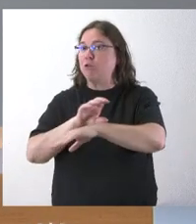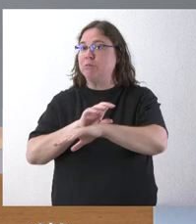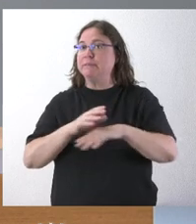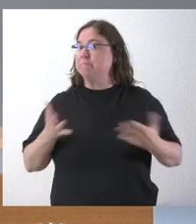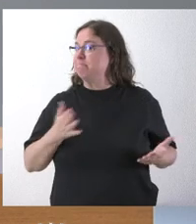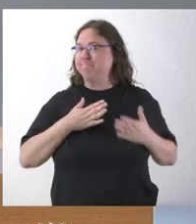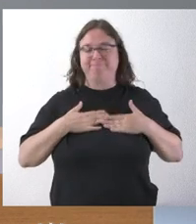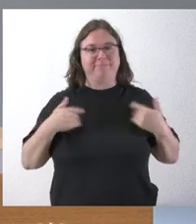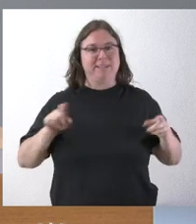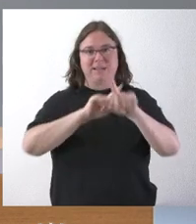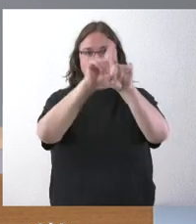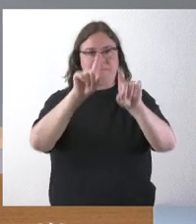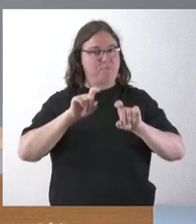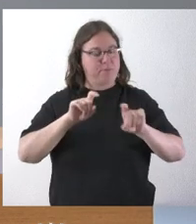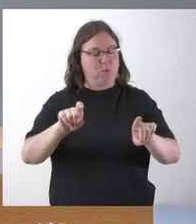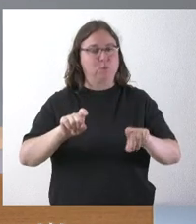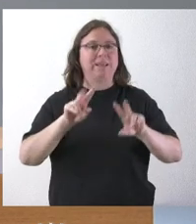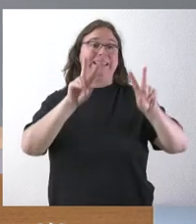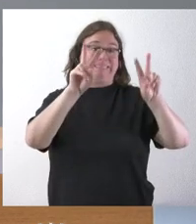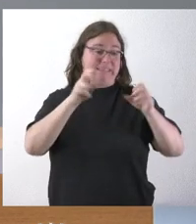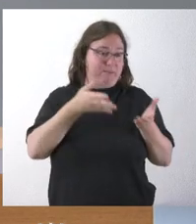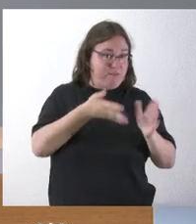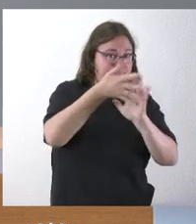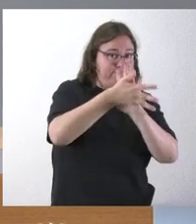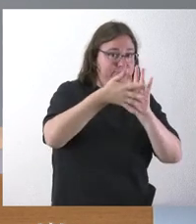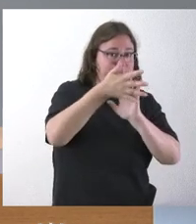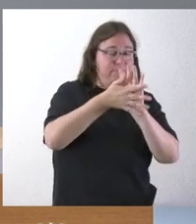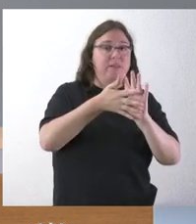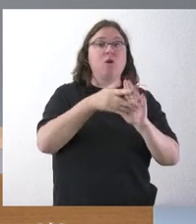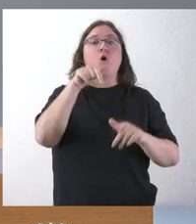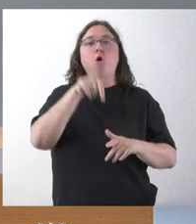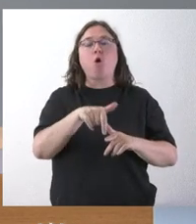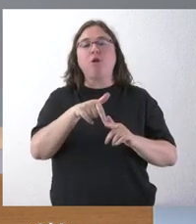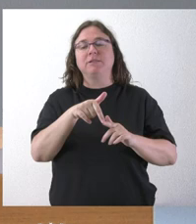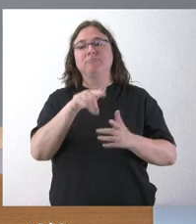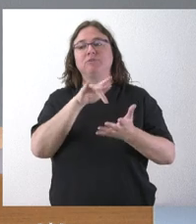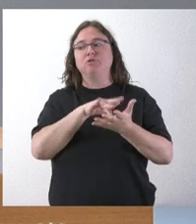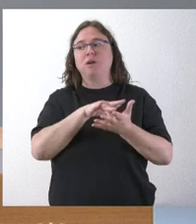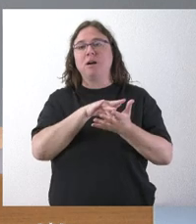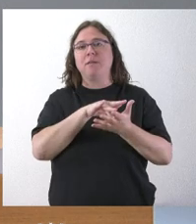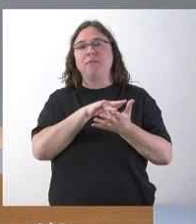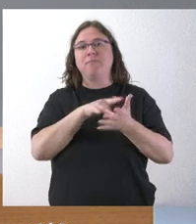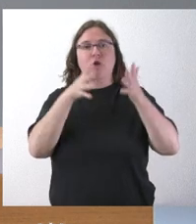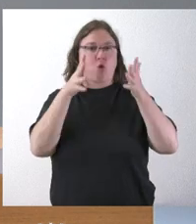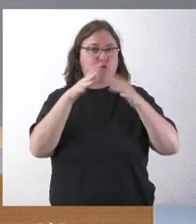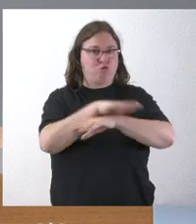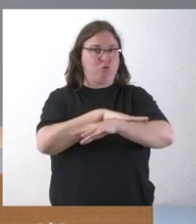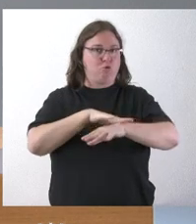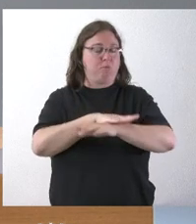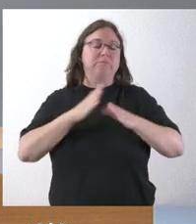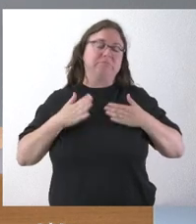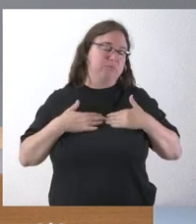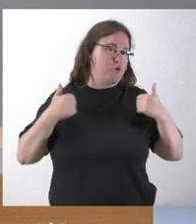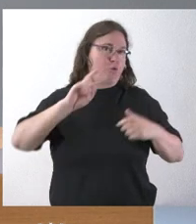su disposición para cualquier pregunta que deseen formular sobre estos asuntos que han sido objeto del Consejo de Gobierno, sobre cualquier otro